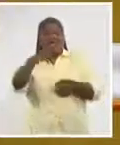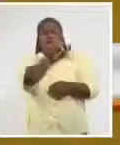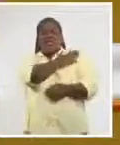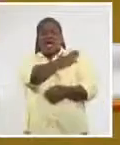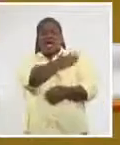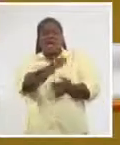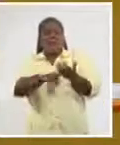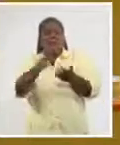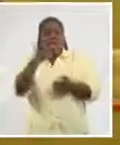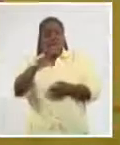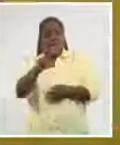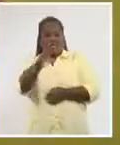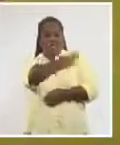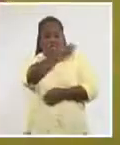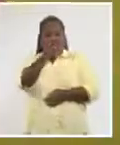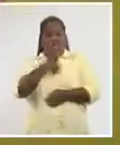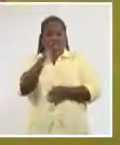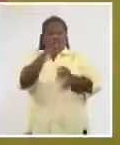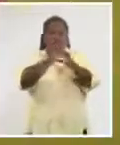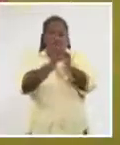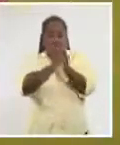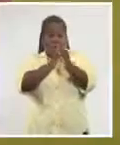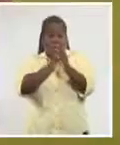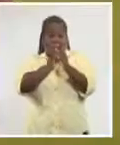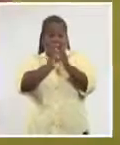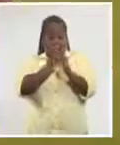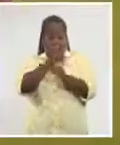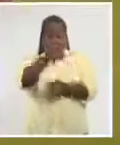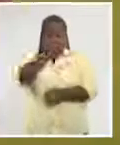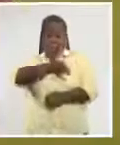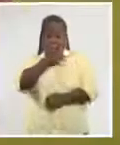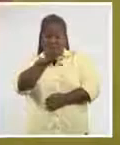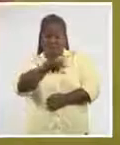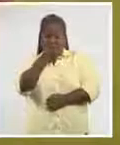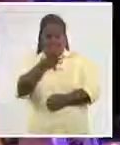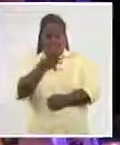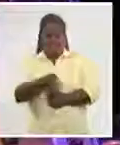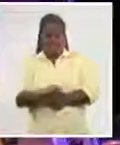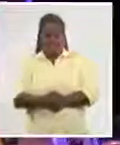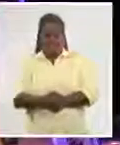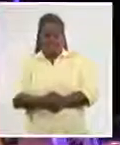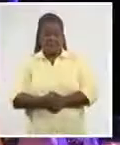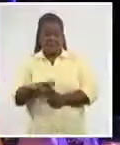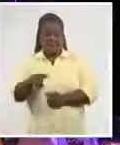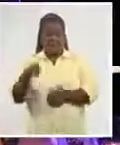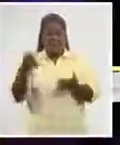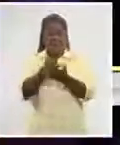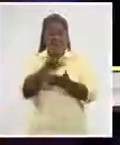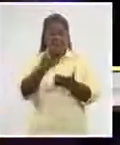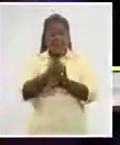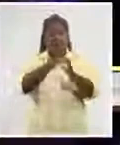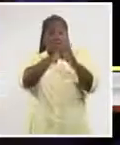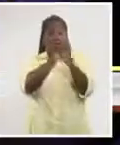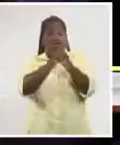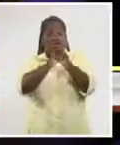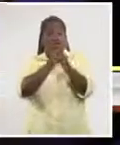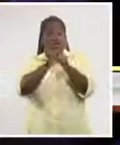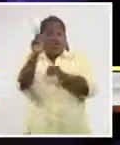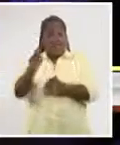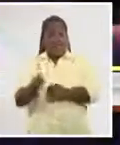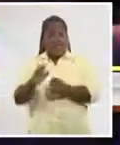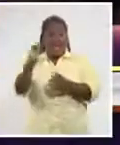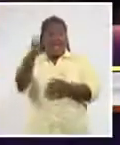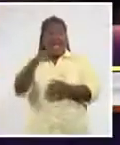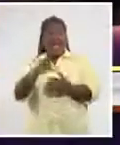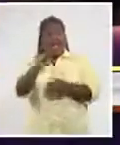trompetista Carlos Sarduy. Mi colega Lick Lorain con el reporte. Este miércoles el trompetista cubano Carlos Sarduy